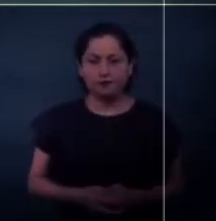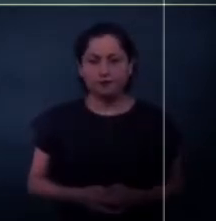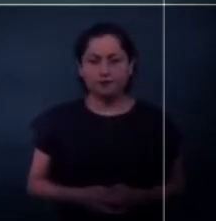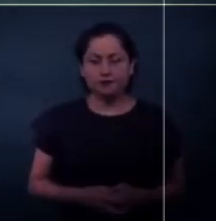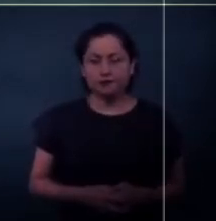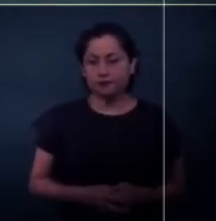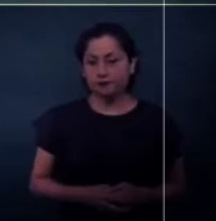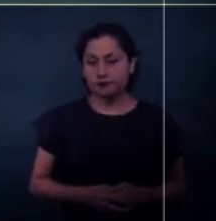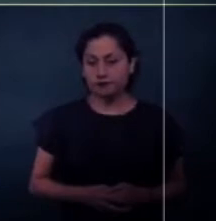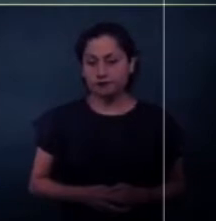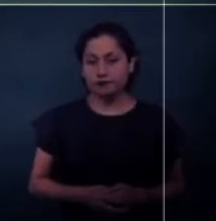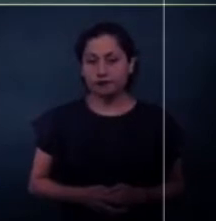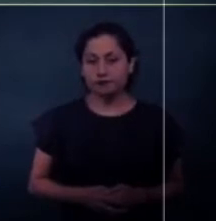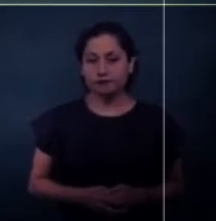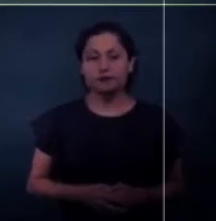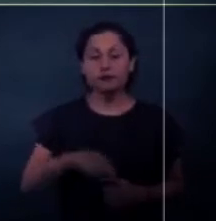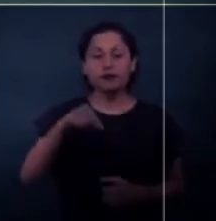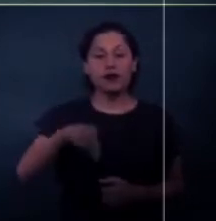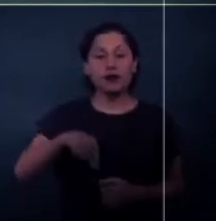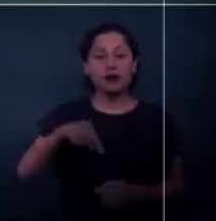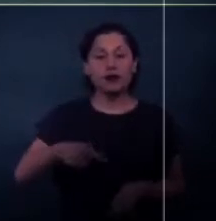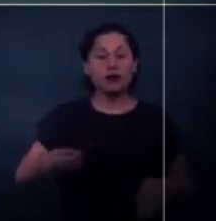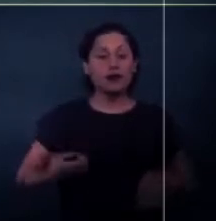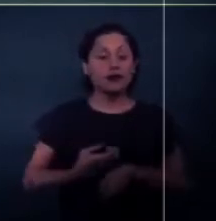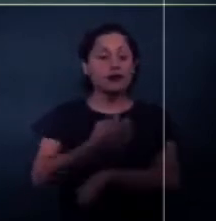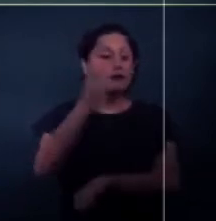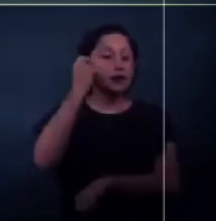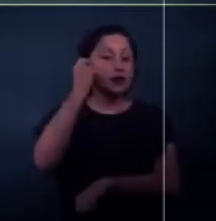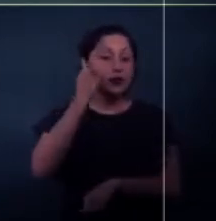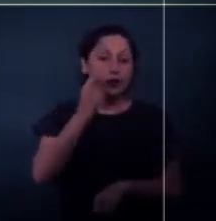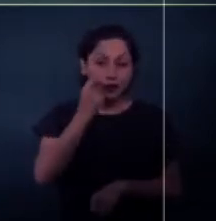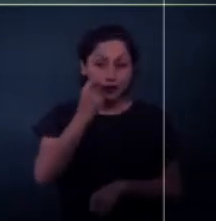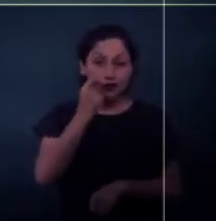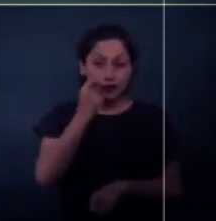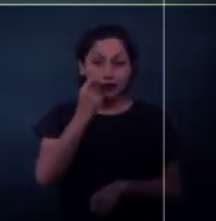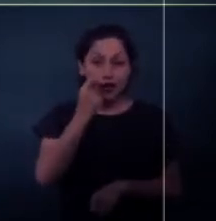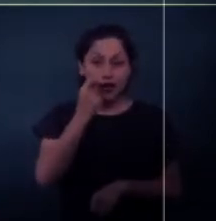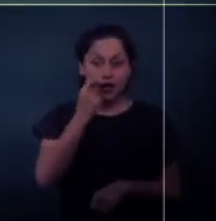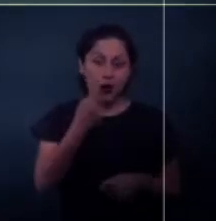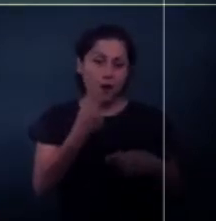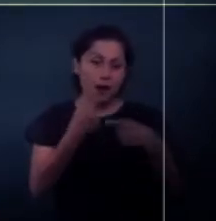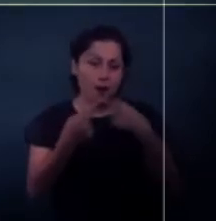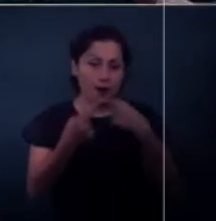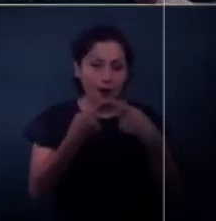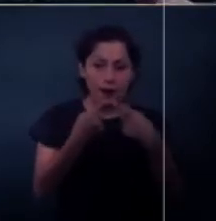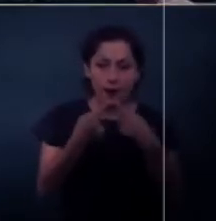se están llegando a acuerdos importantes